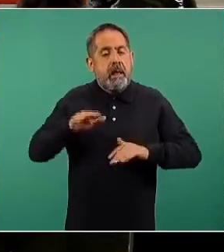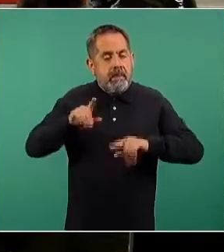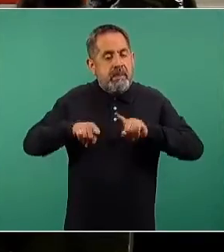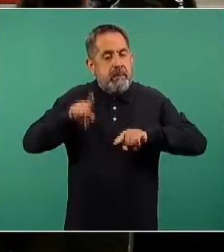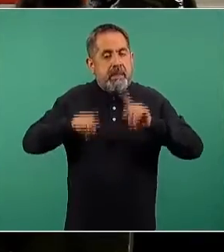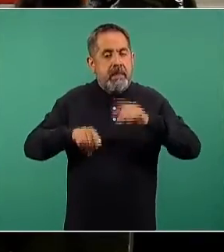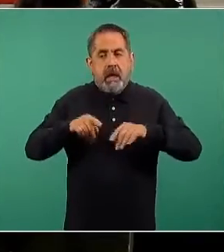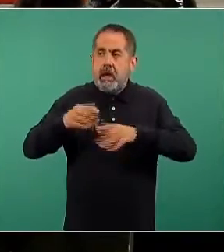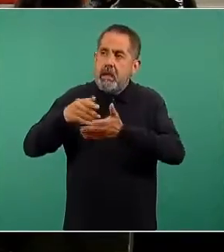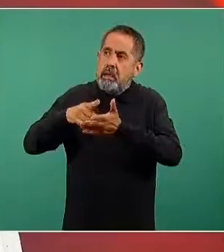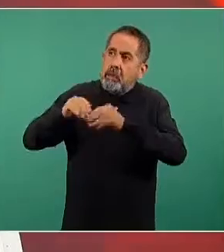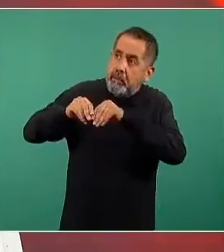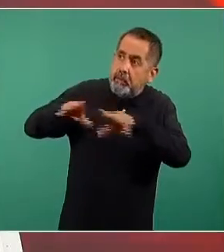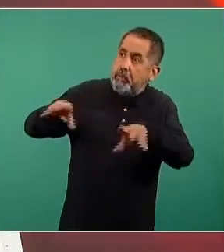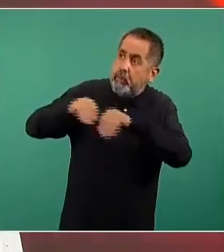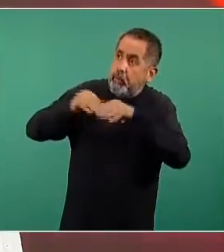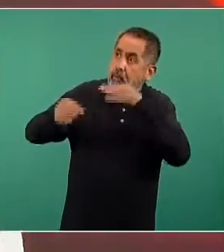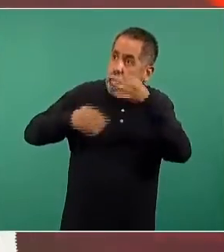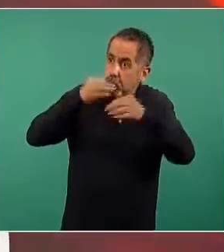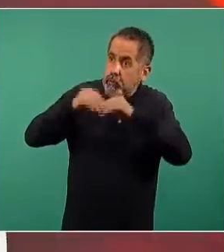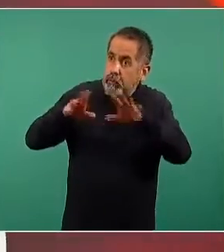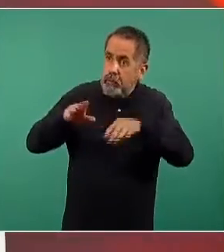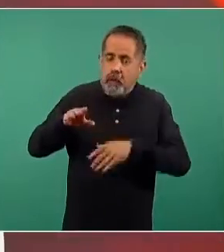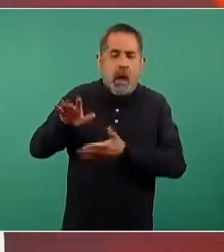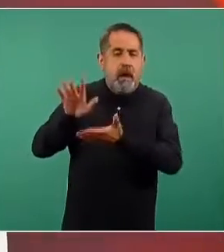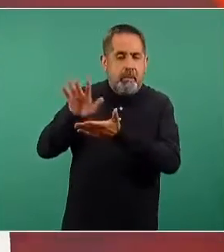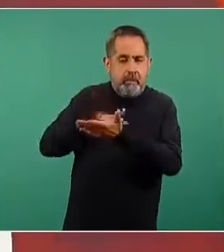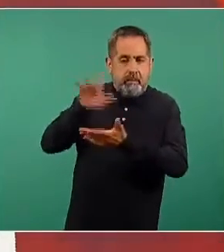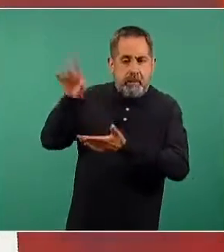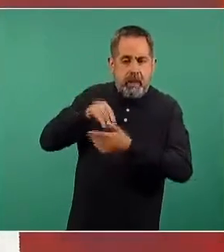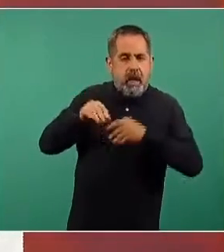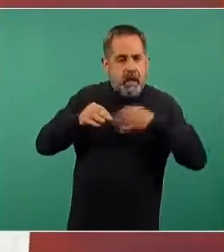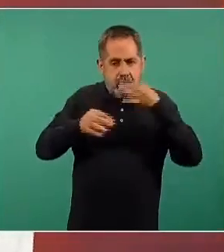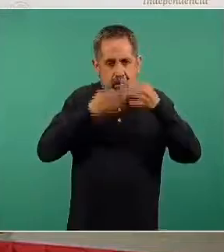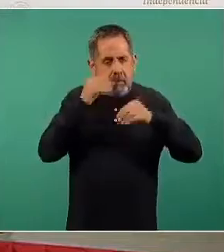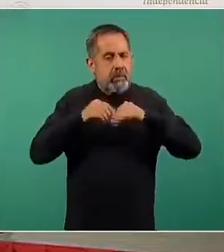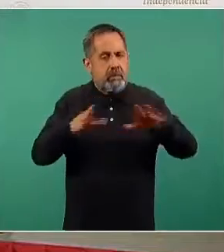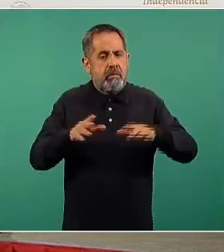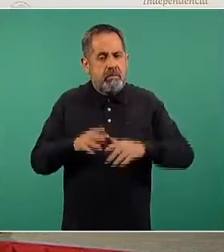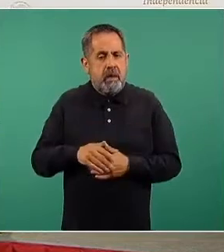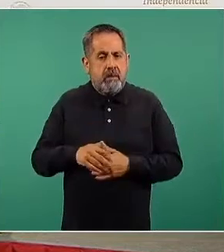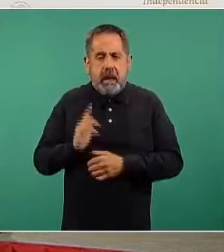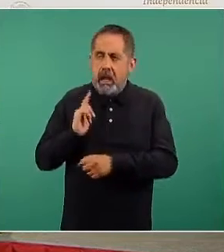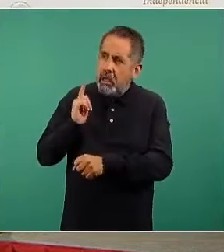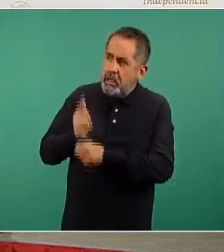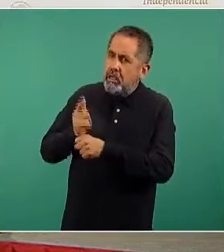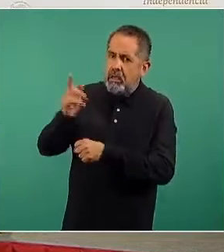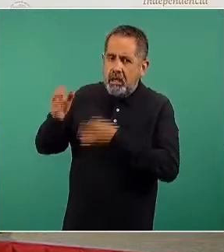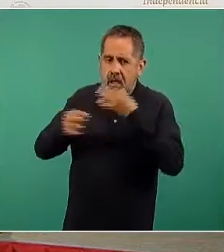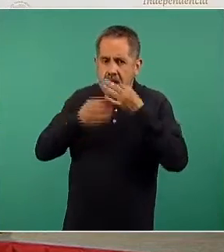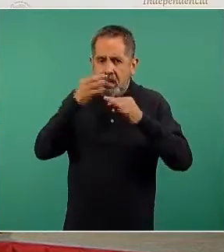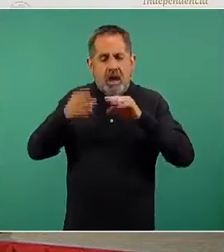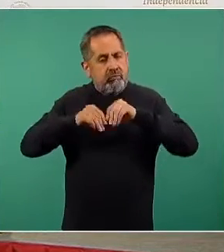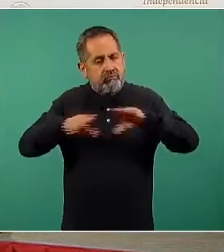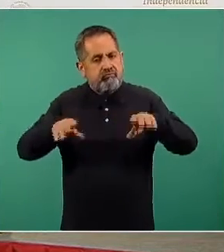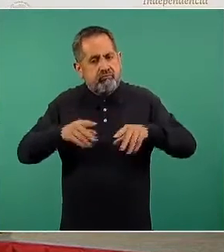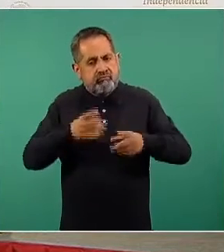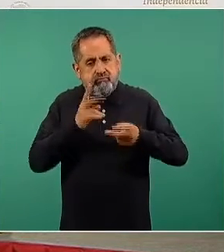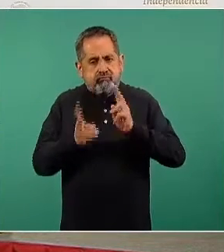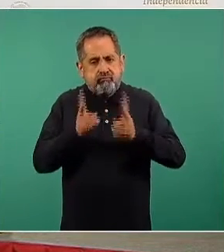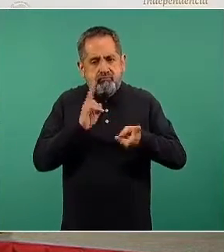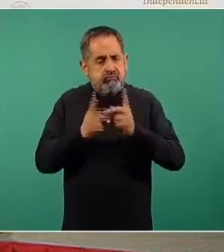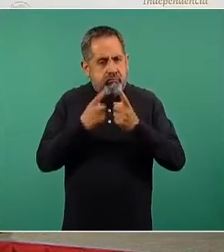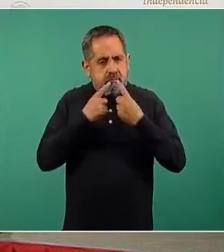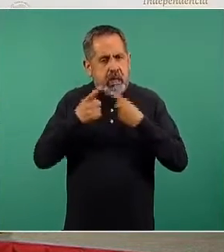publicándose estos artículos, vamos a tratar de hacer la rutina de detectarlos y comentarlos para